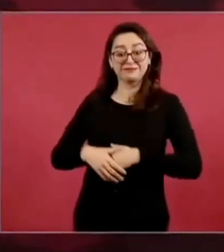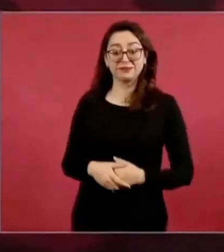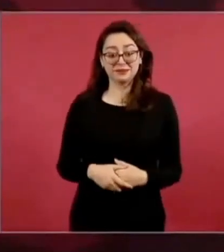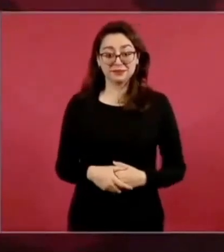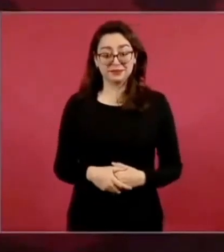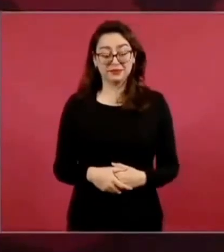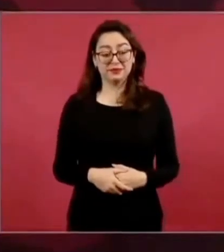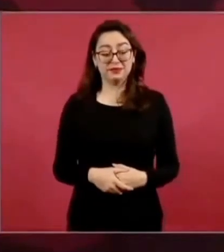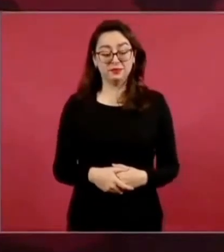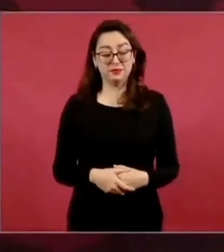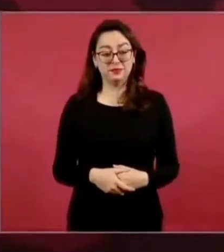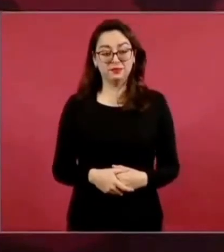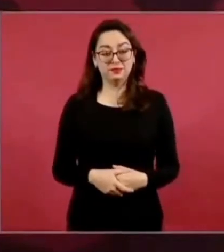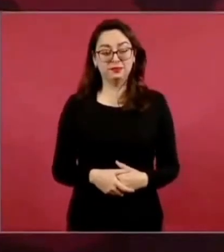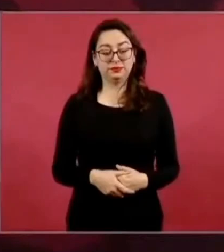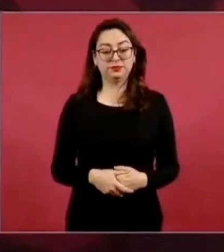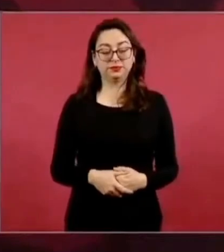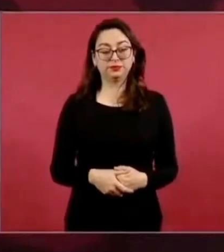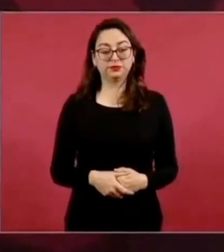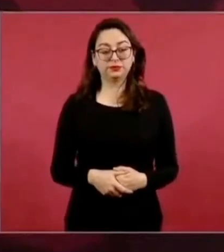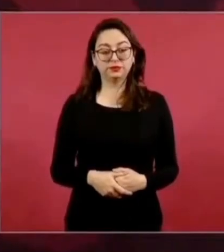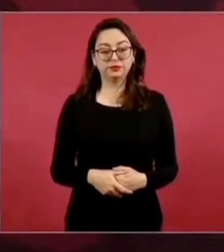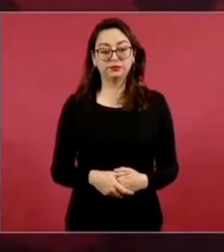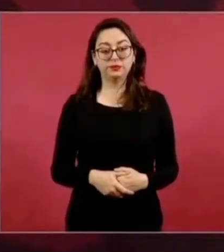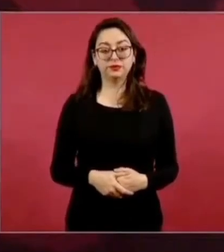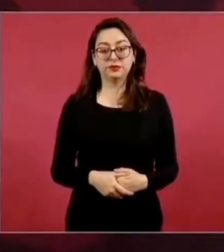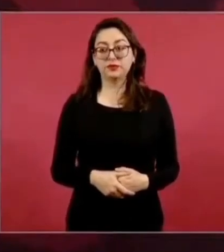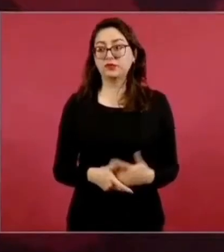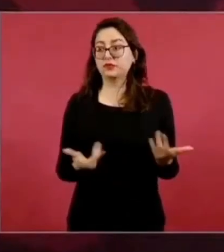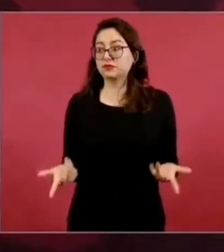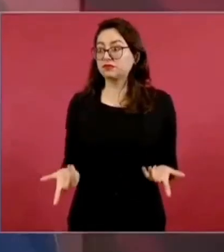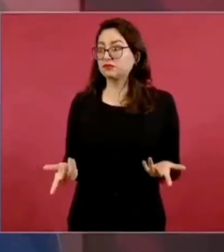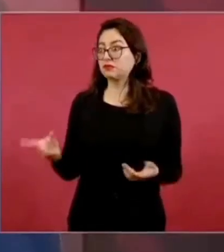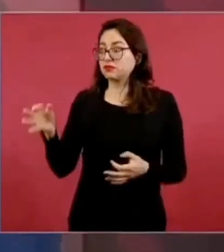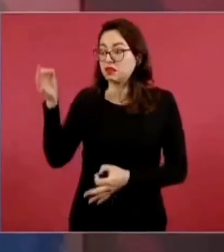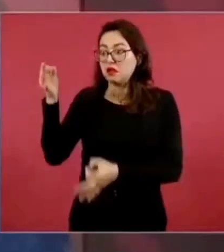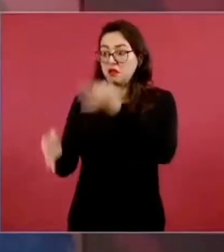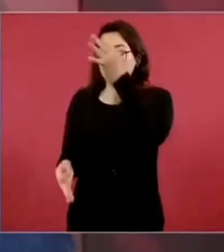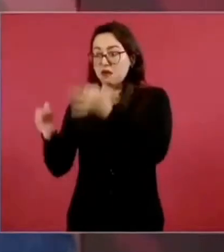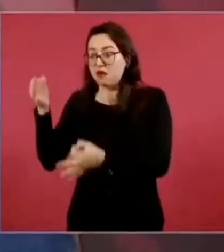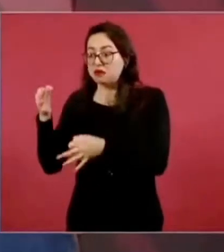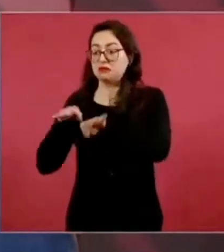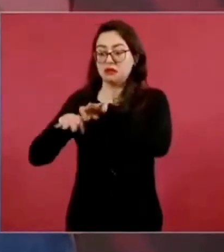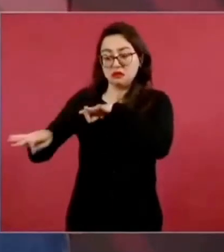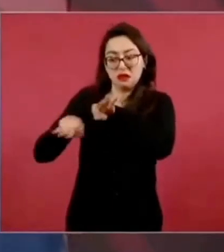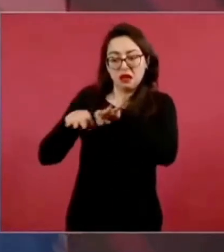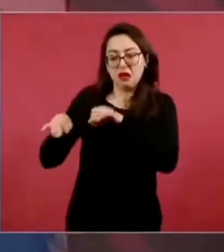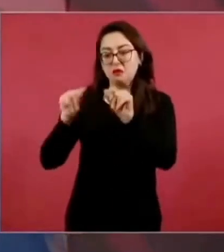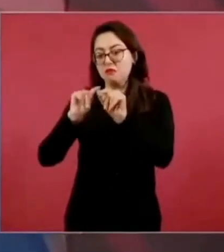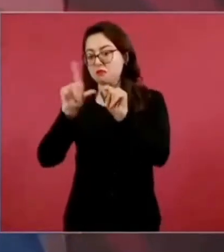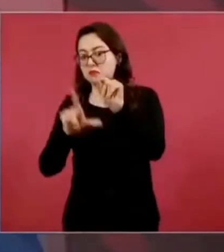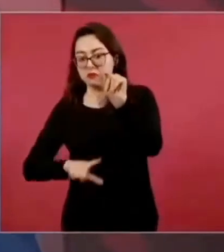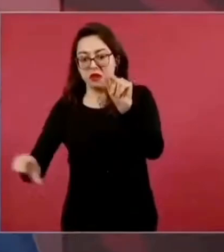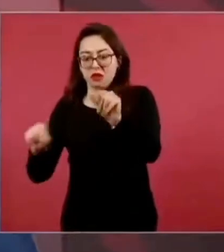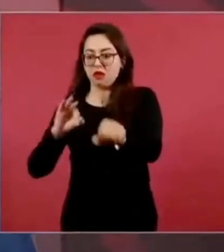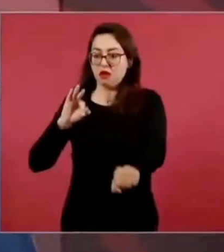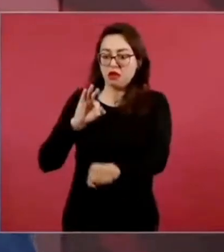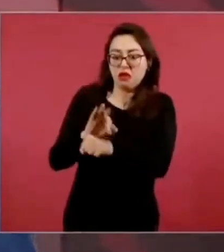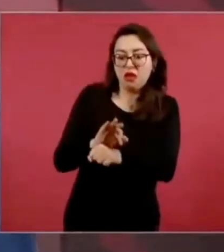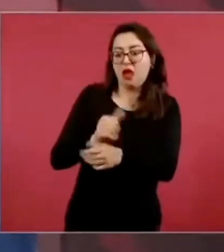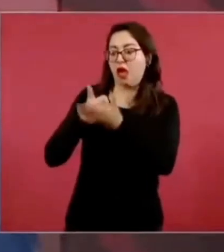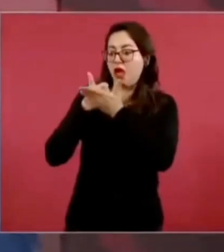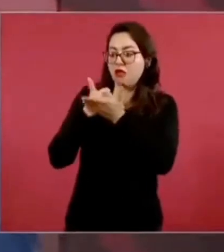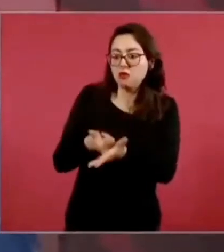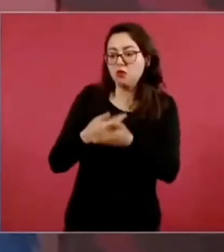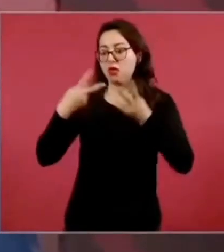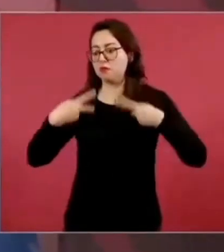no ayudan en nada al pueblo no representan al pueblo de México